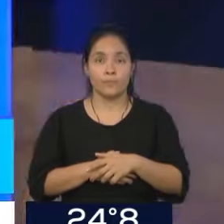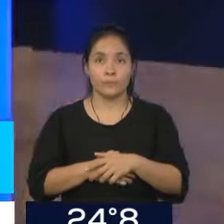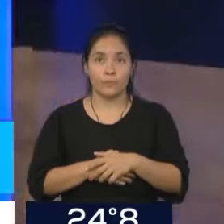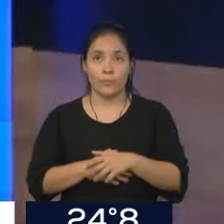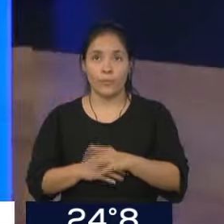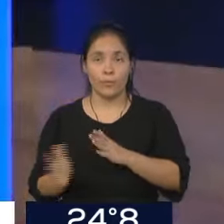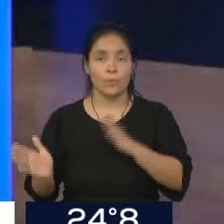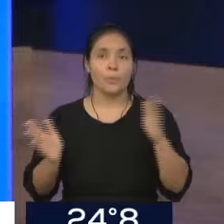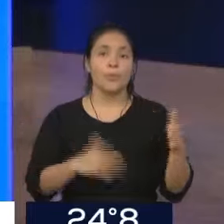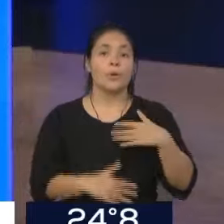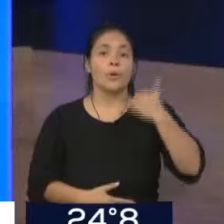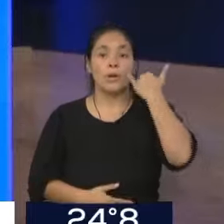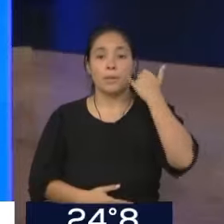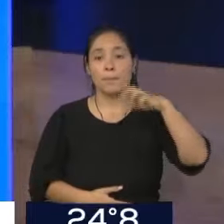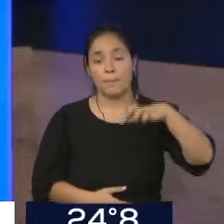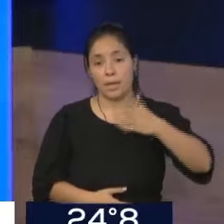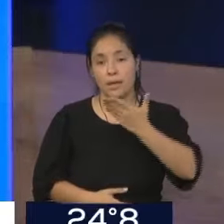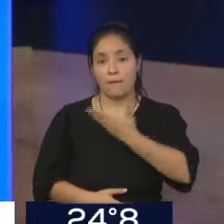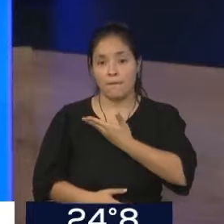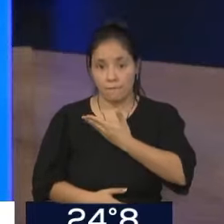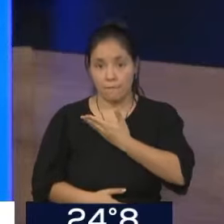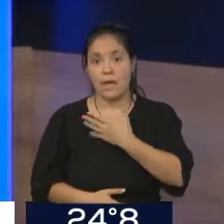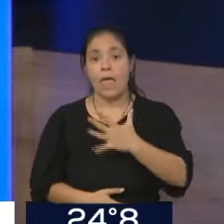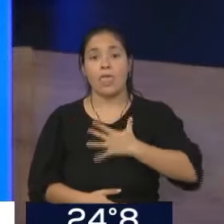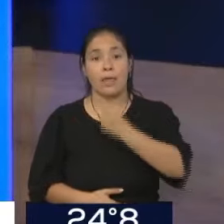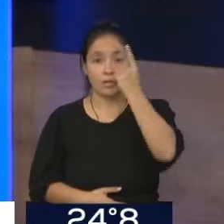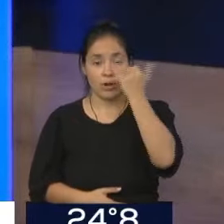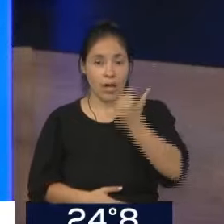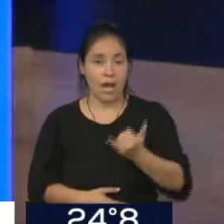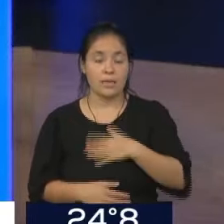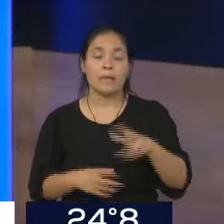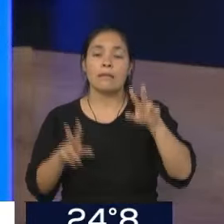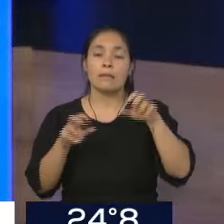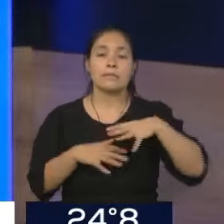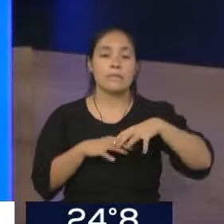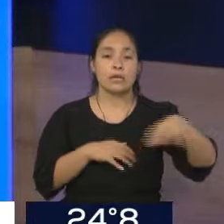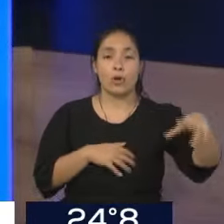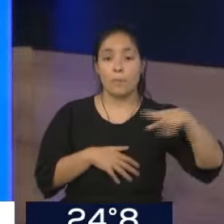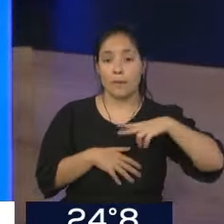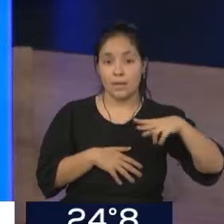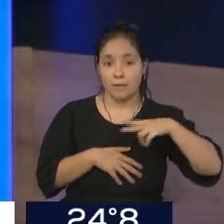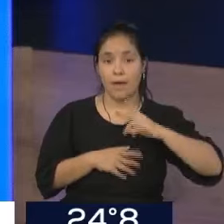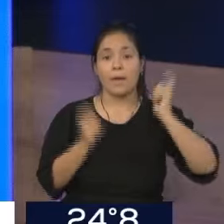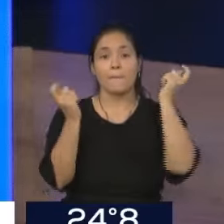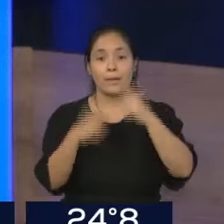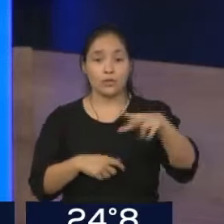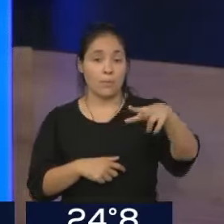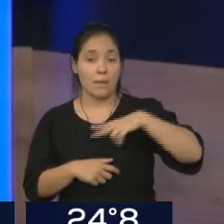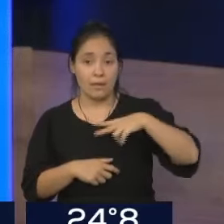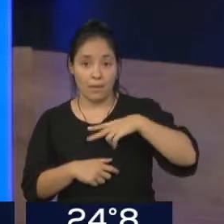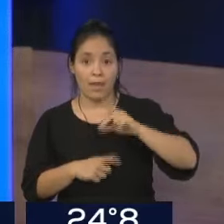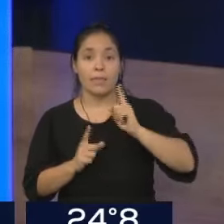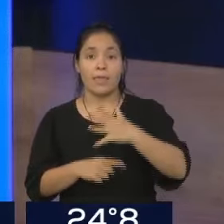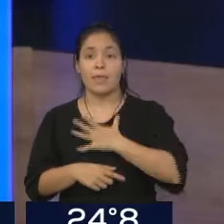Por supuesto que IPF tiene directores que provienen del aspecto privado, de la inversión privada y hay directores